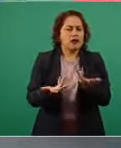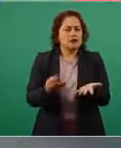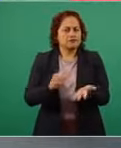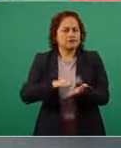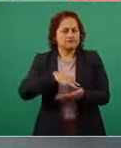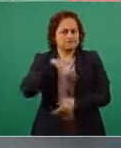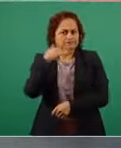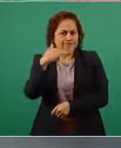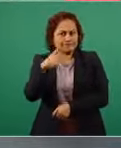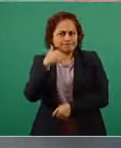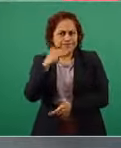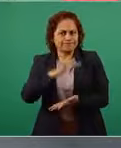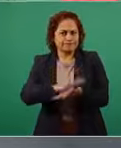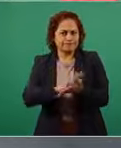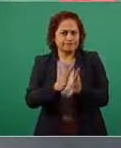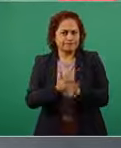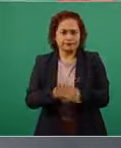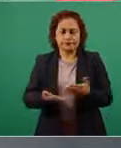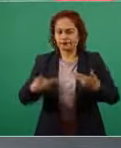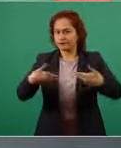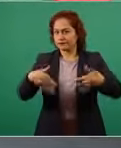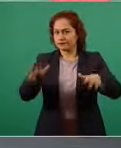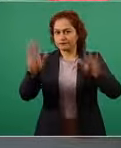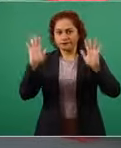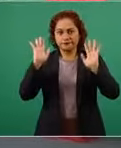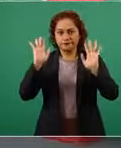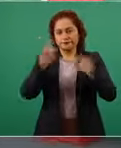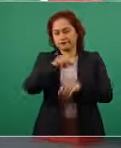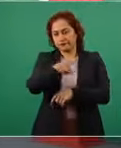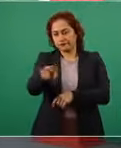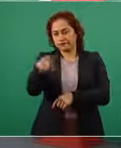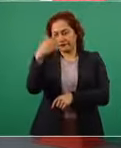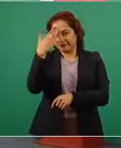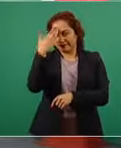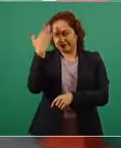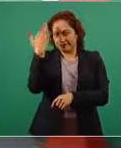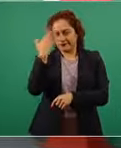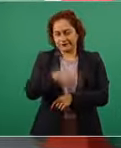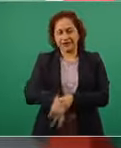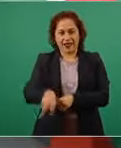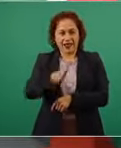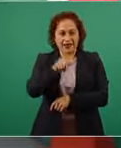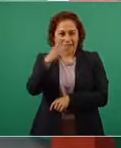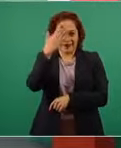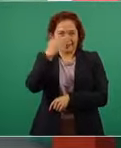bueno ya ustedes han oído hablar de Odebrecht